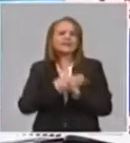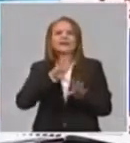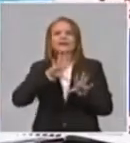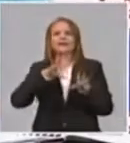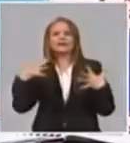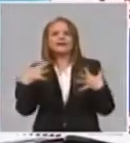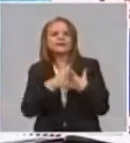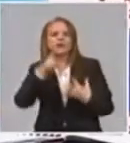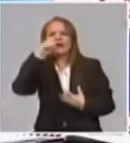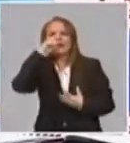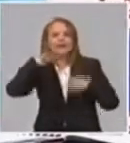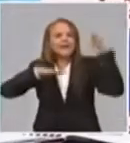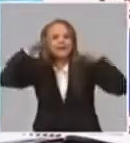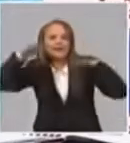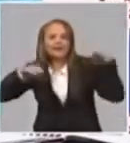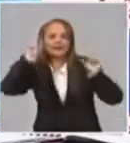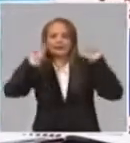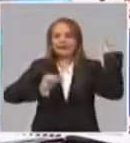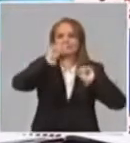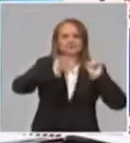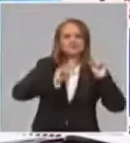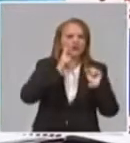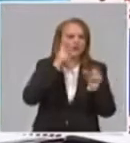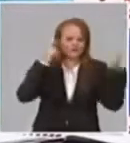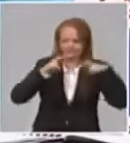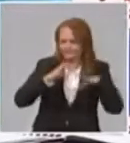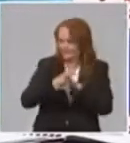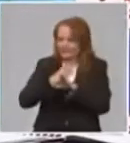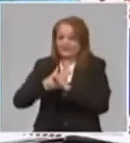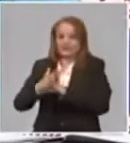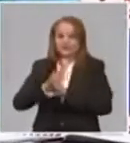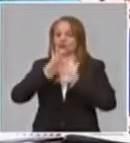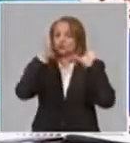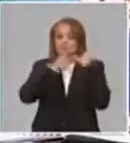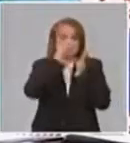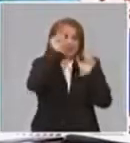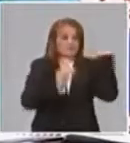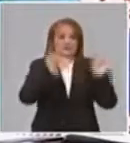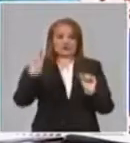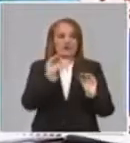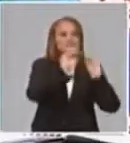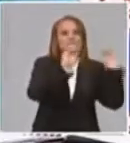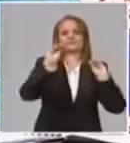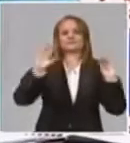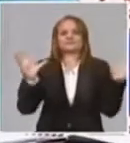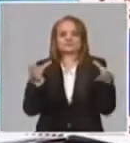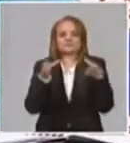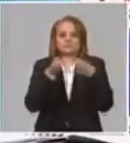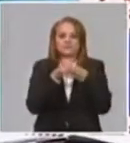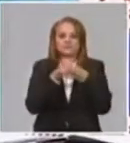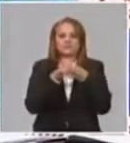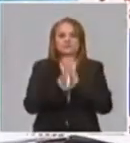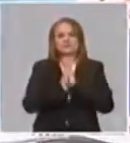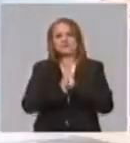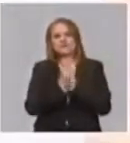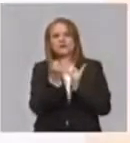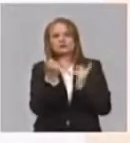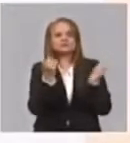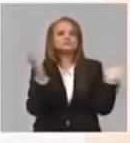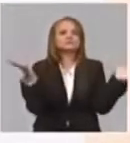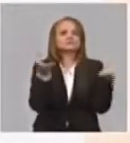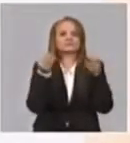economía, a la filosofía, a la antropología. Convocamos a esa comunidad científica y le dijimos la necesidad de también